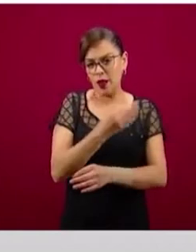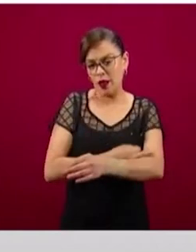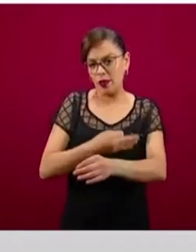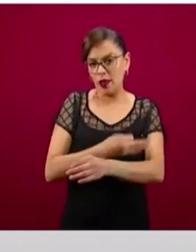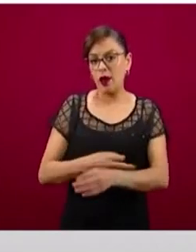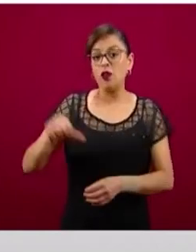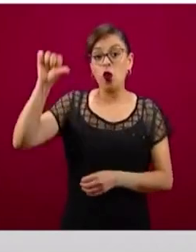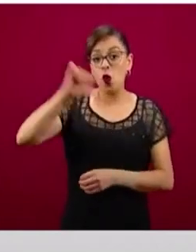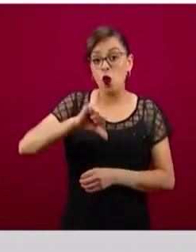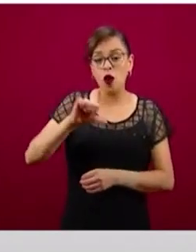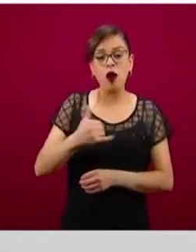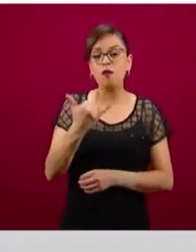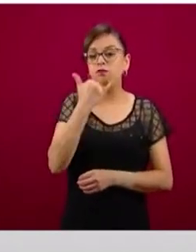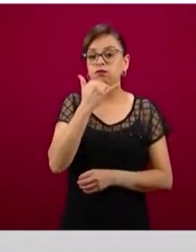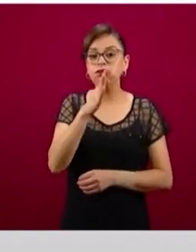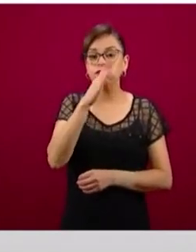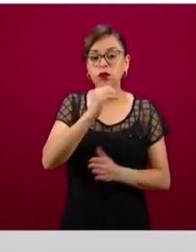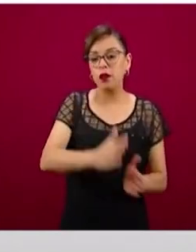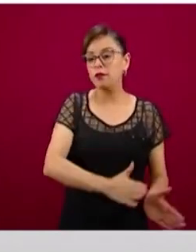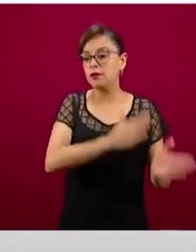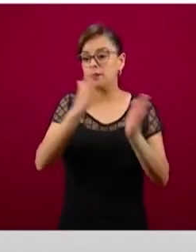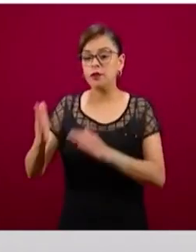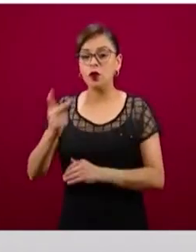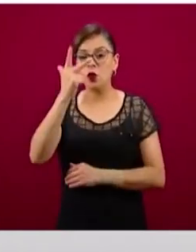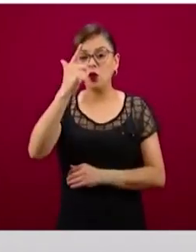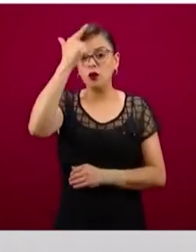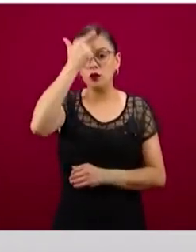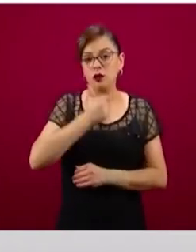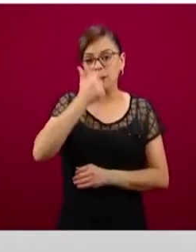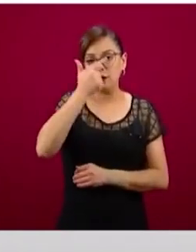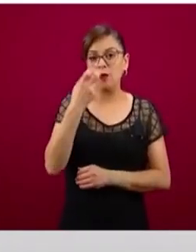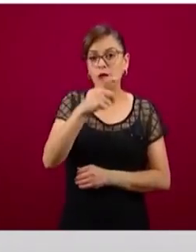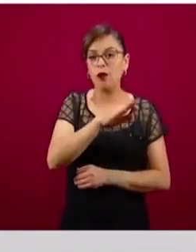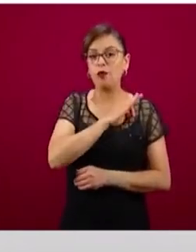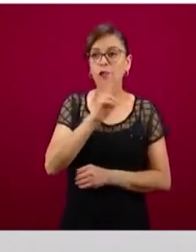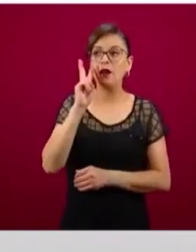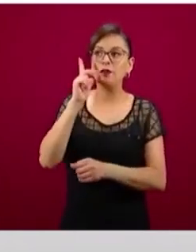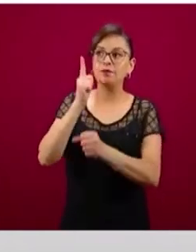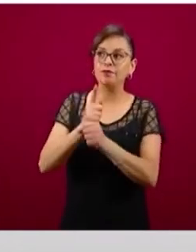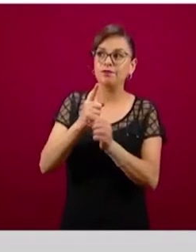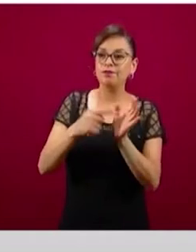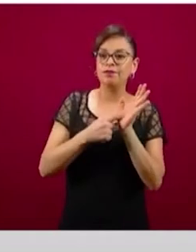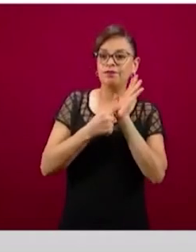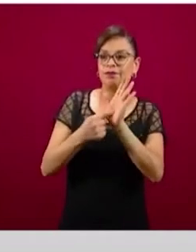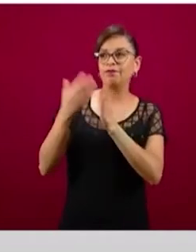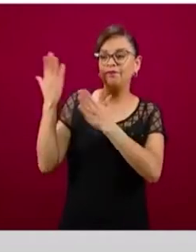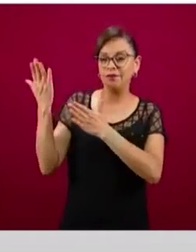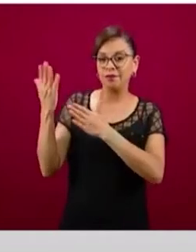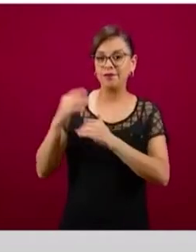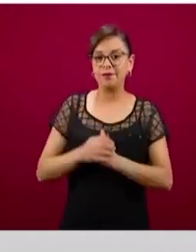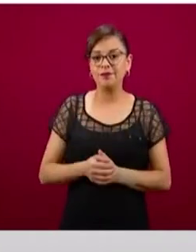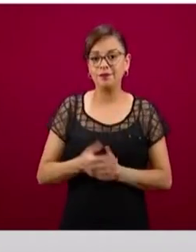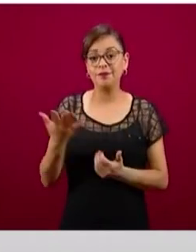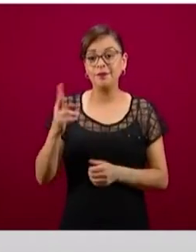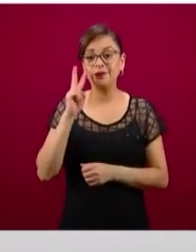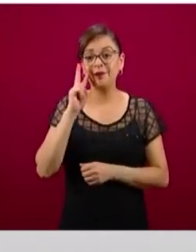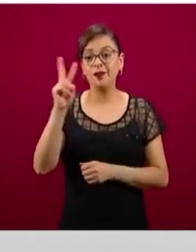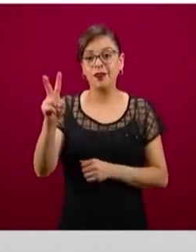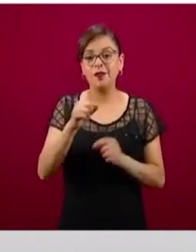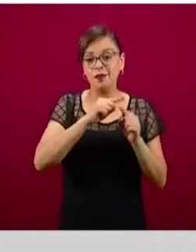ocho de la noche. Por eso notarán que, como diría el doctor Gatell aquí mismo, se aplanó un poquito la curva,